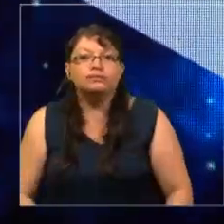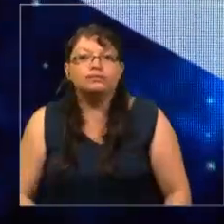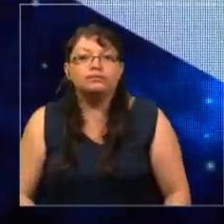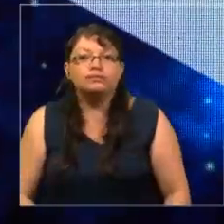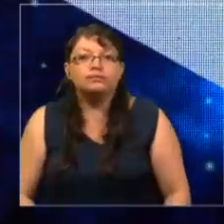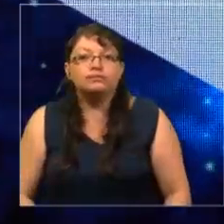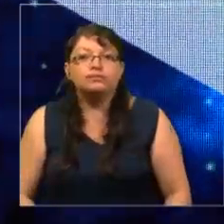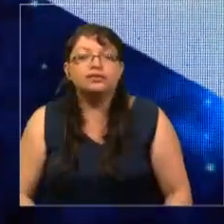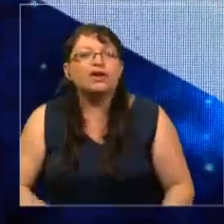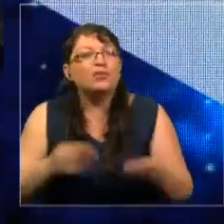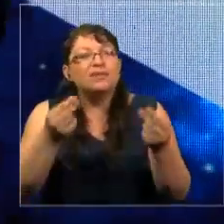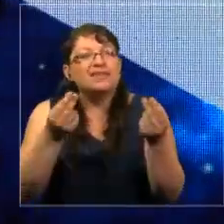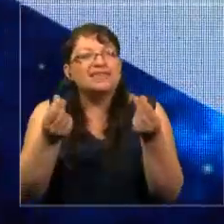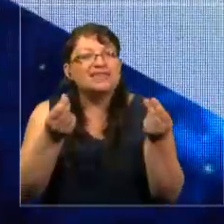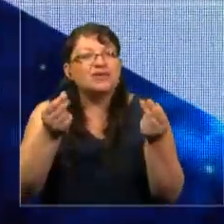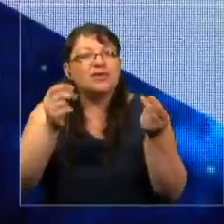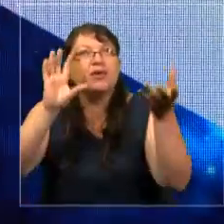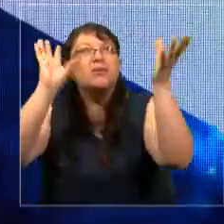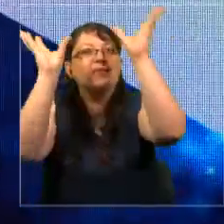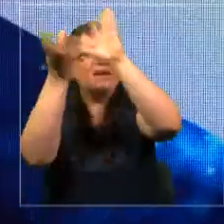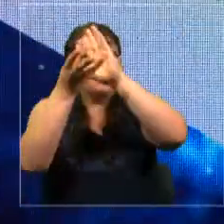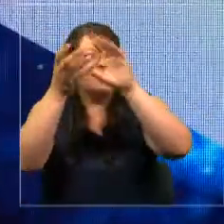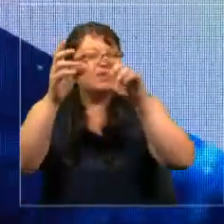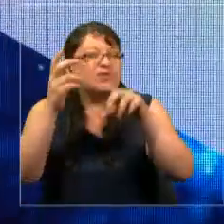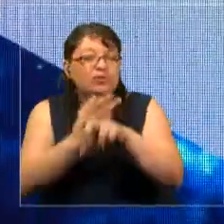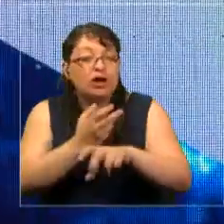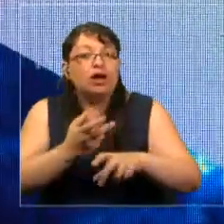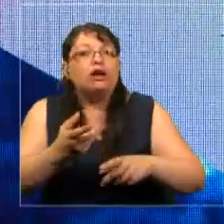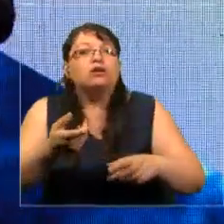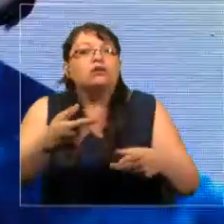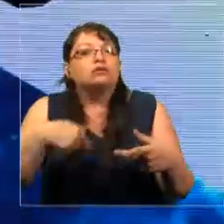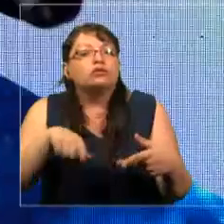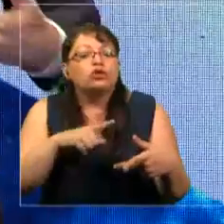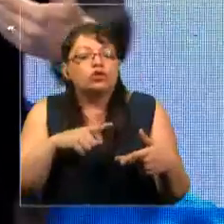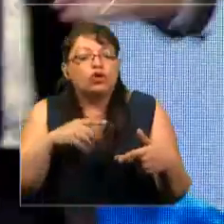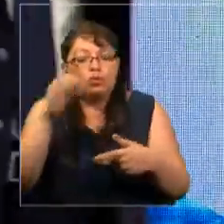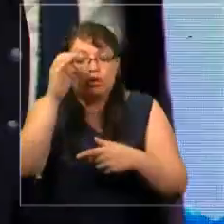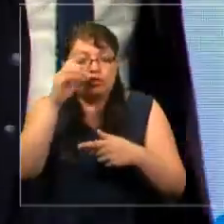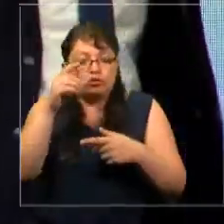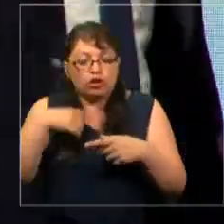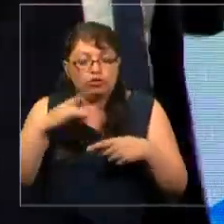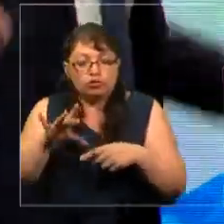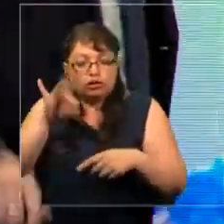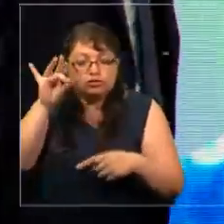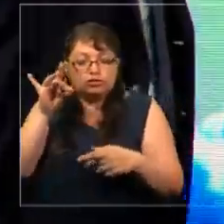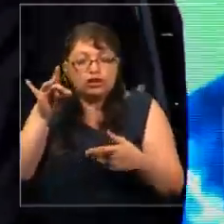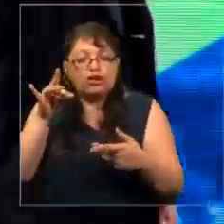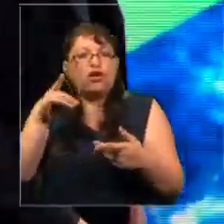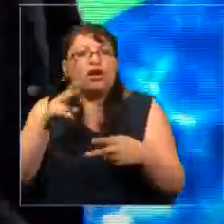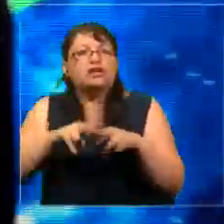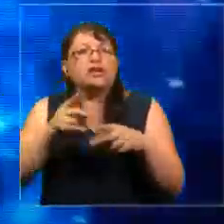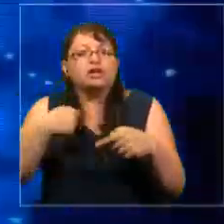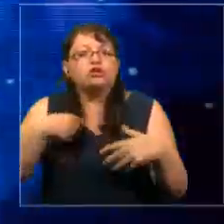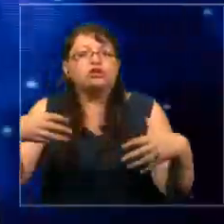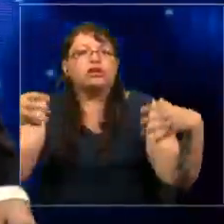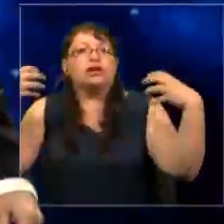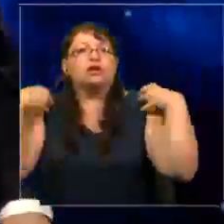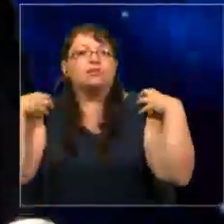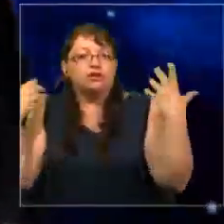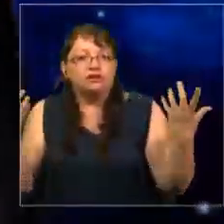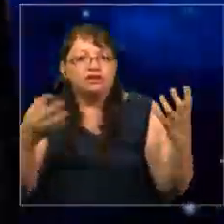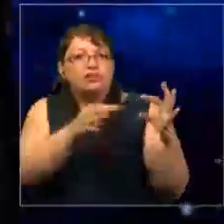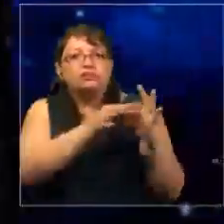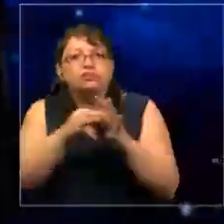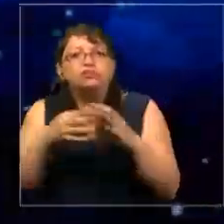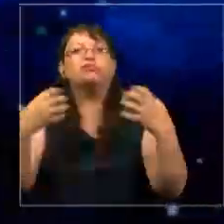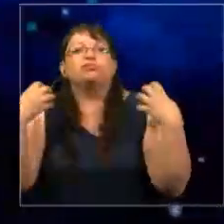el cambio climático. Nuestras opciones personales nos hacen responsables de los resultados